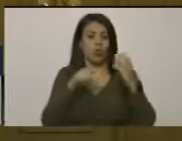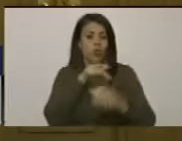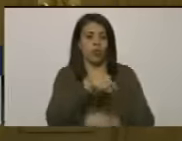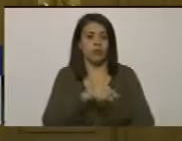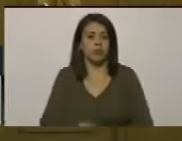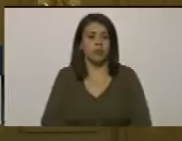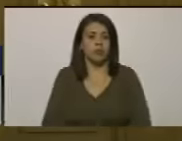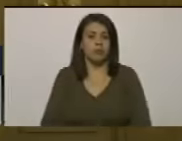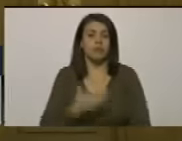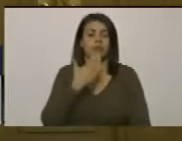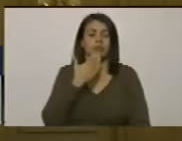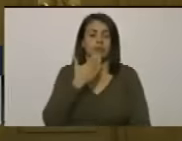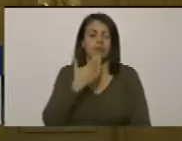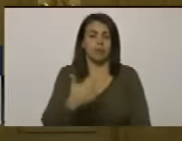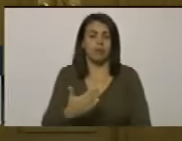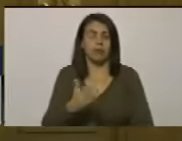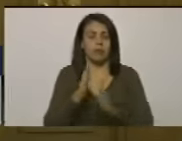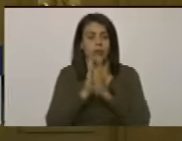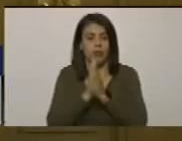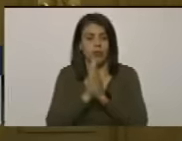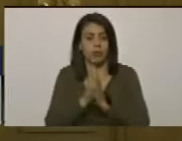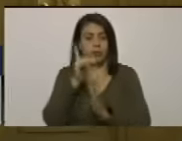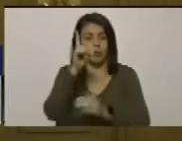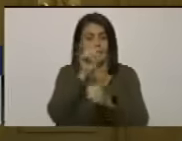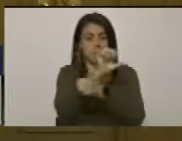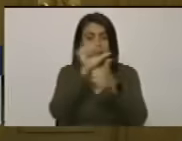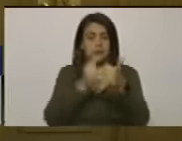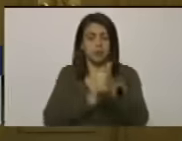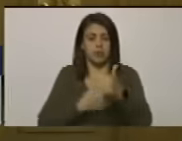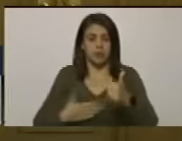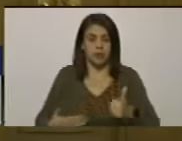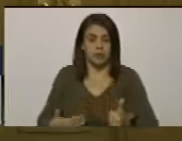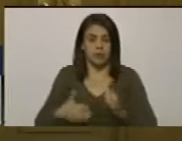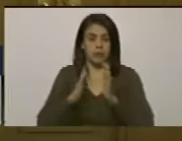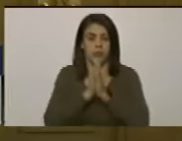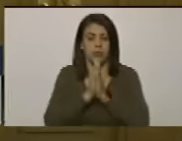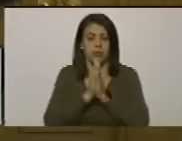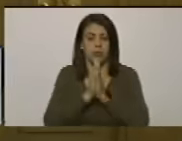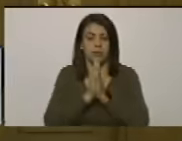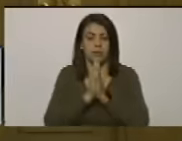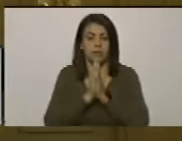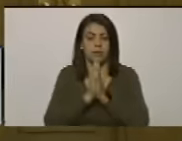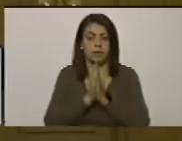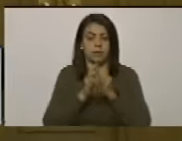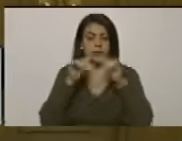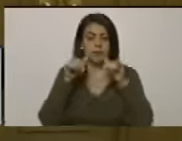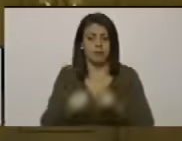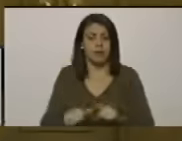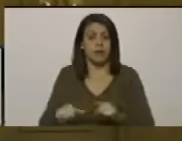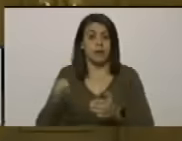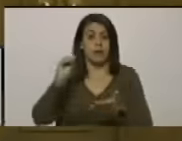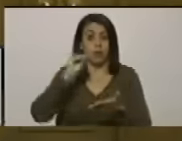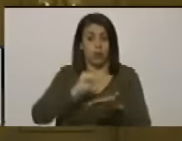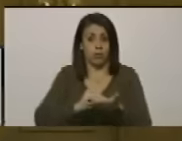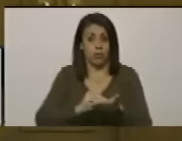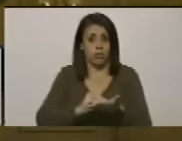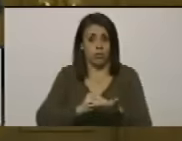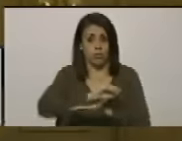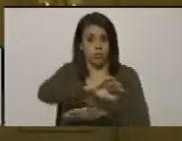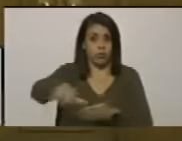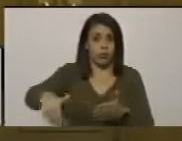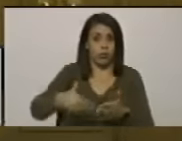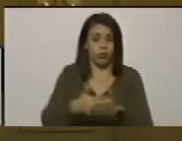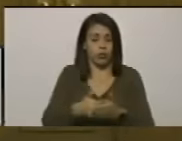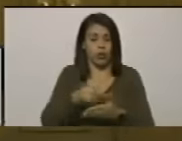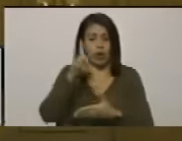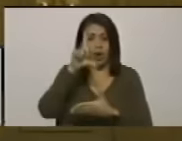pido compañero primer vicepresidente para que retumbe en toda